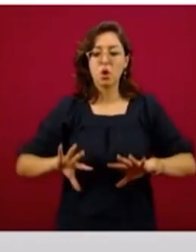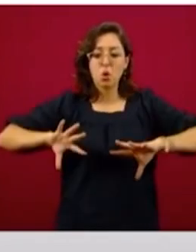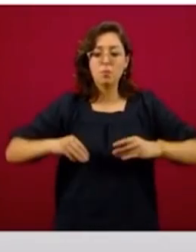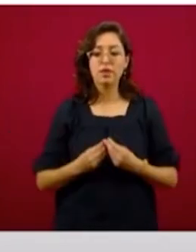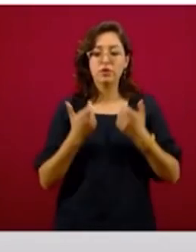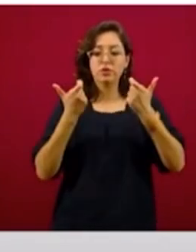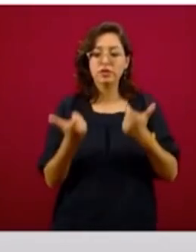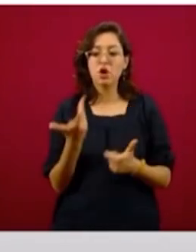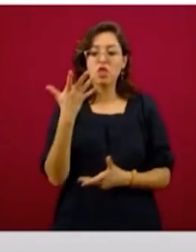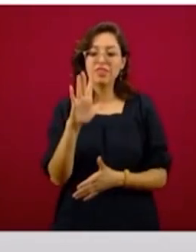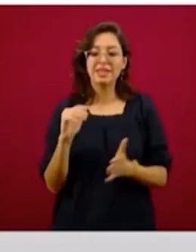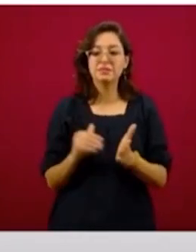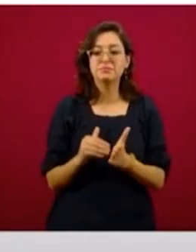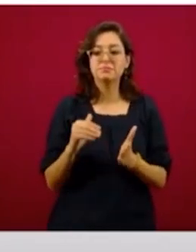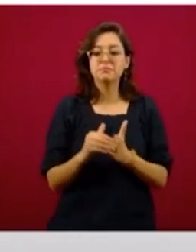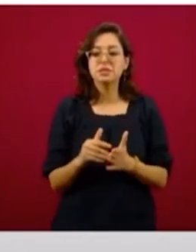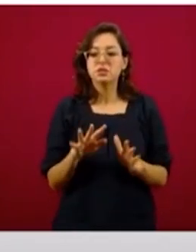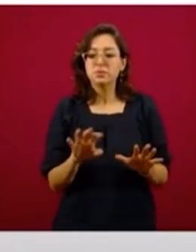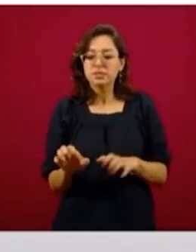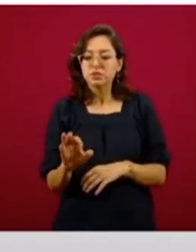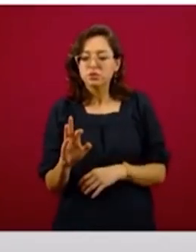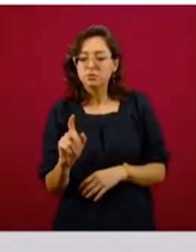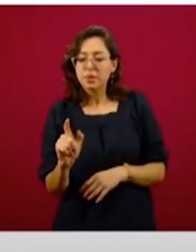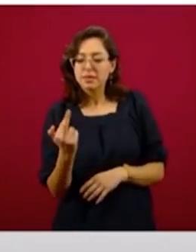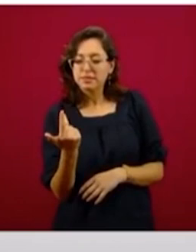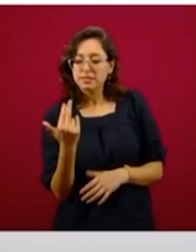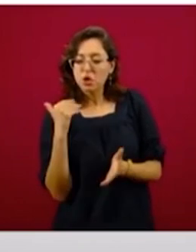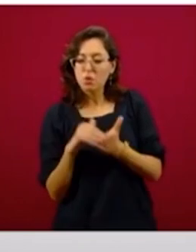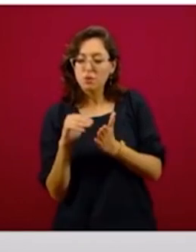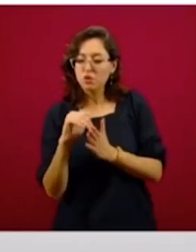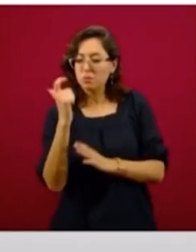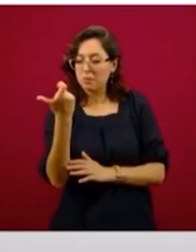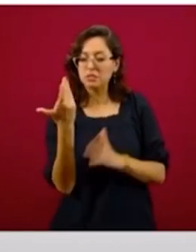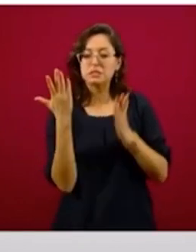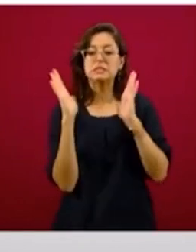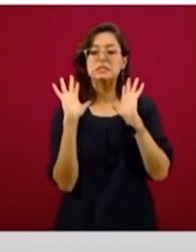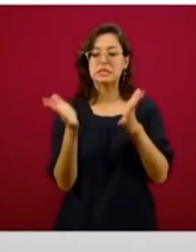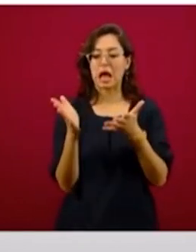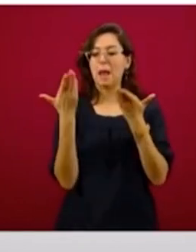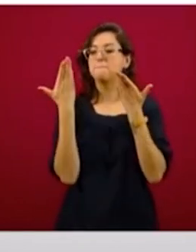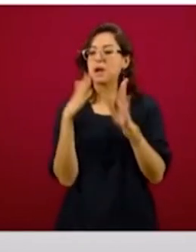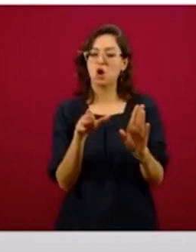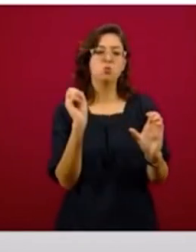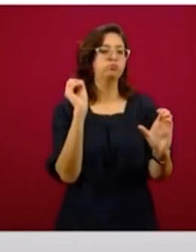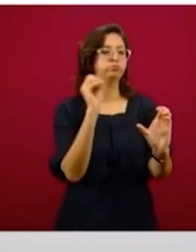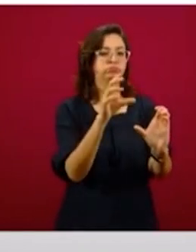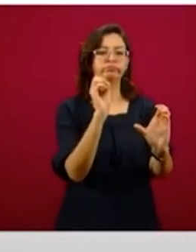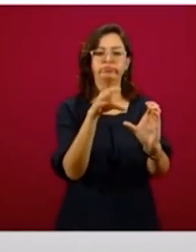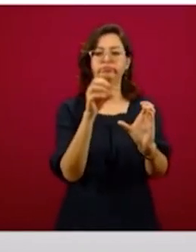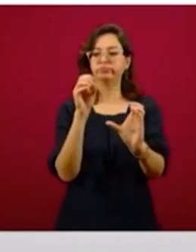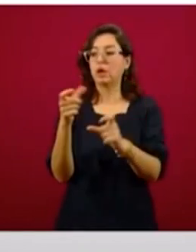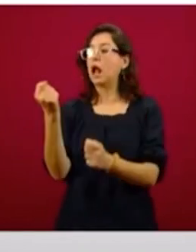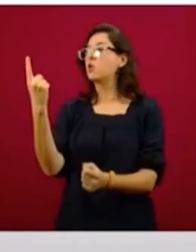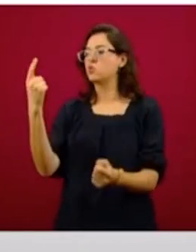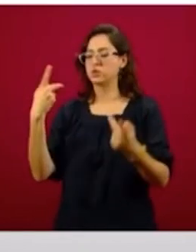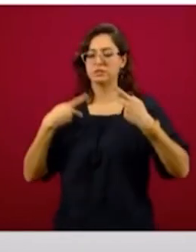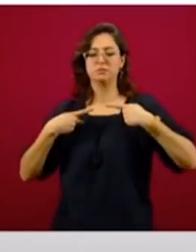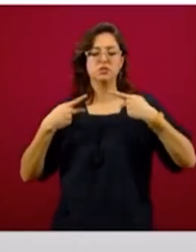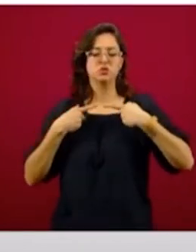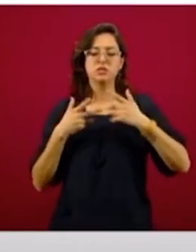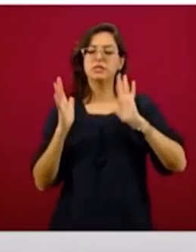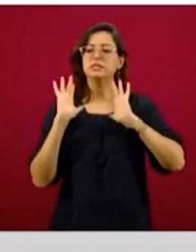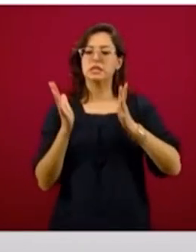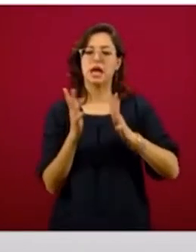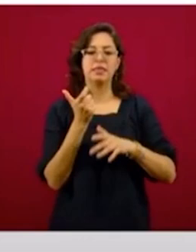que es lo que está dispersado, ya disponible en las cuentas de los beneficiarios. Los beneficiarios ya han acudido a activar sus